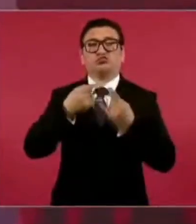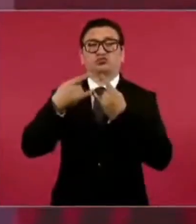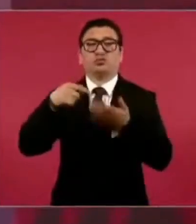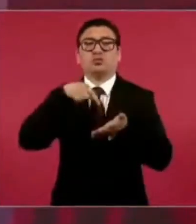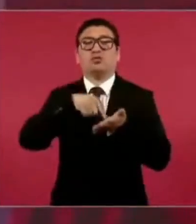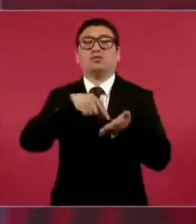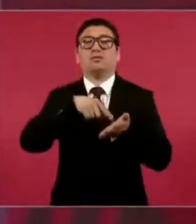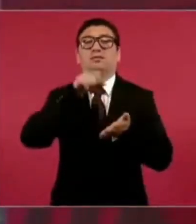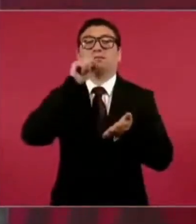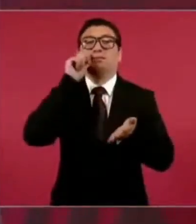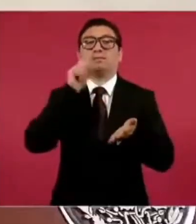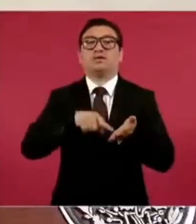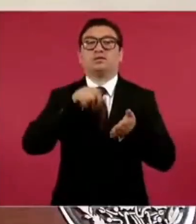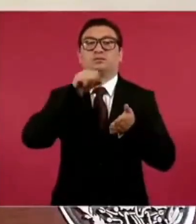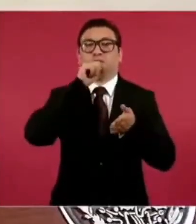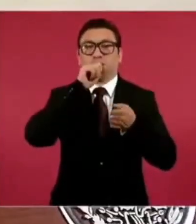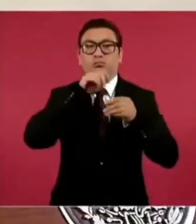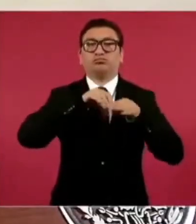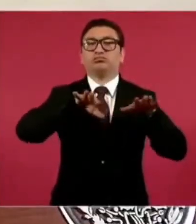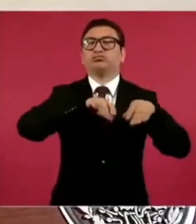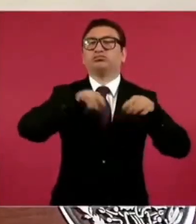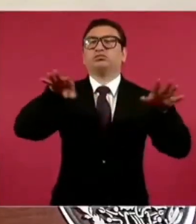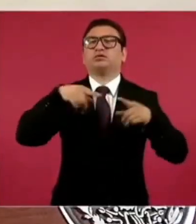que les envía al gobierno.